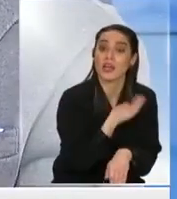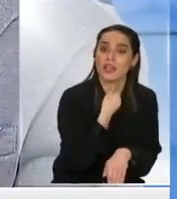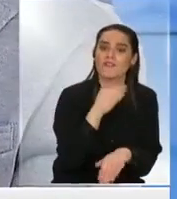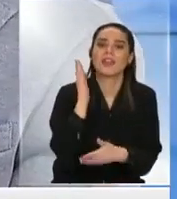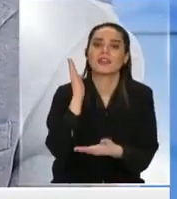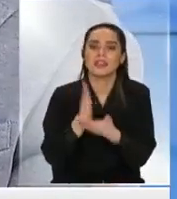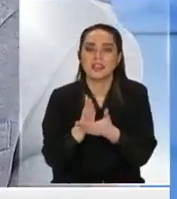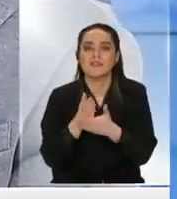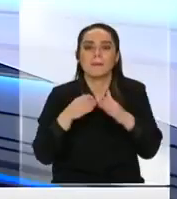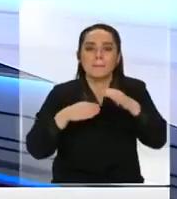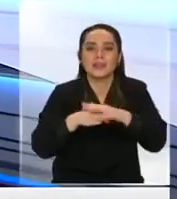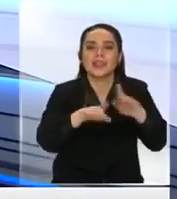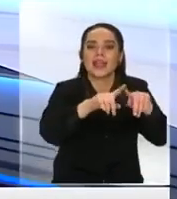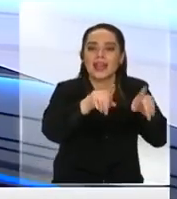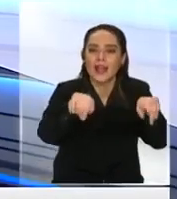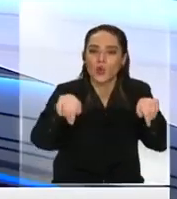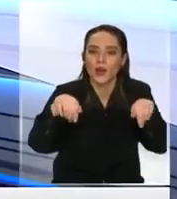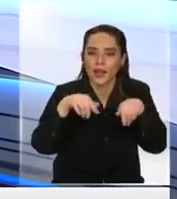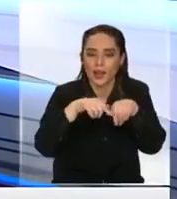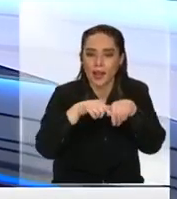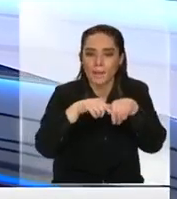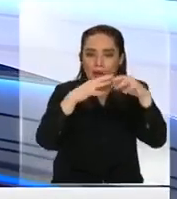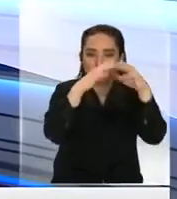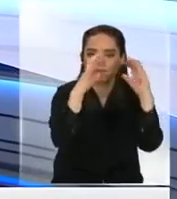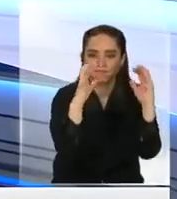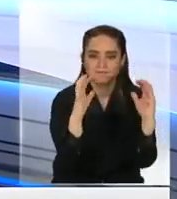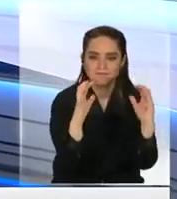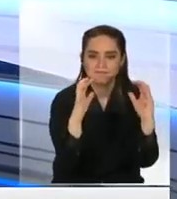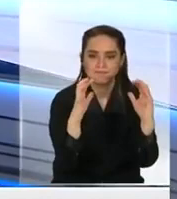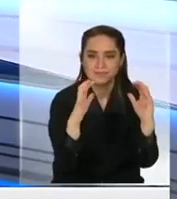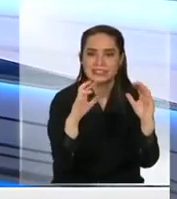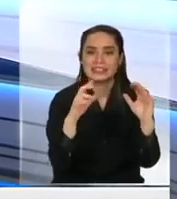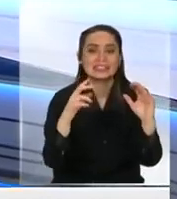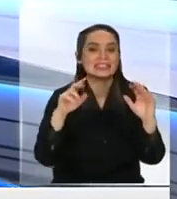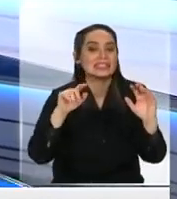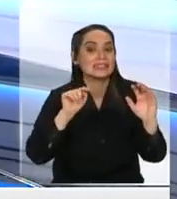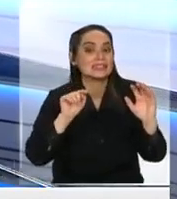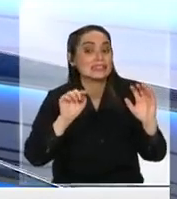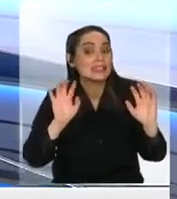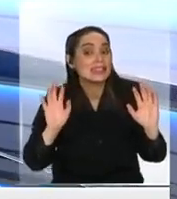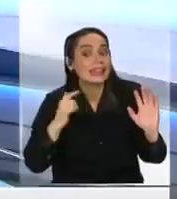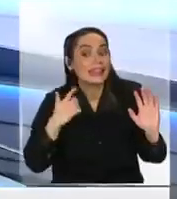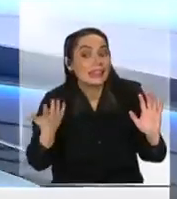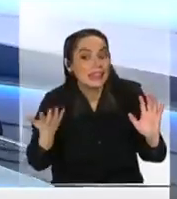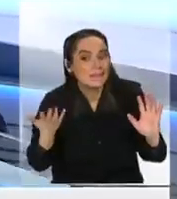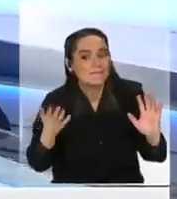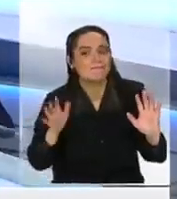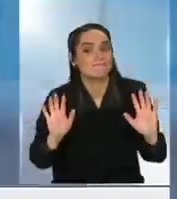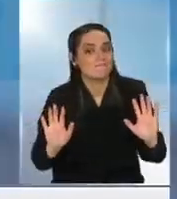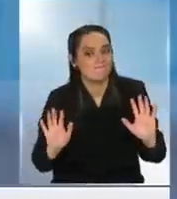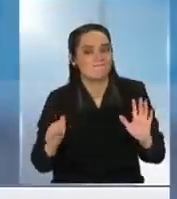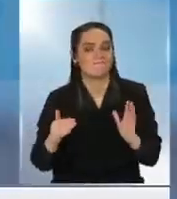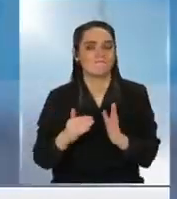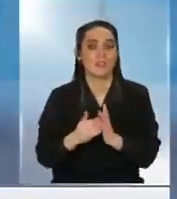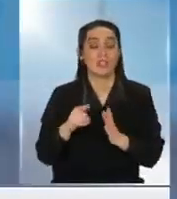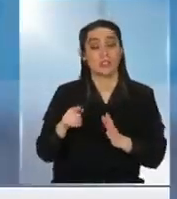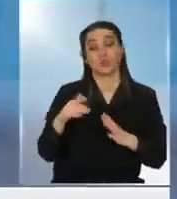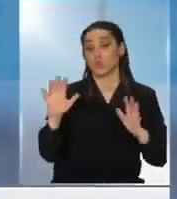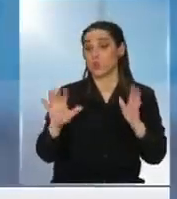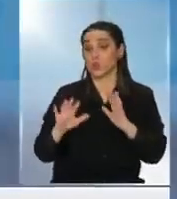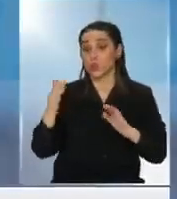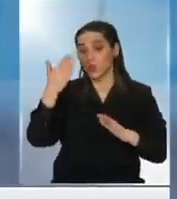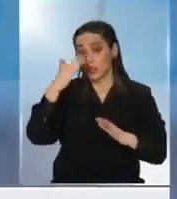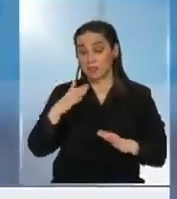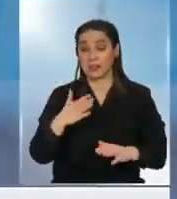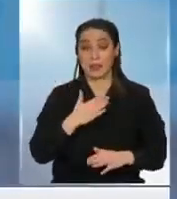odio y la tranquilidad que le puedo dar a la verdadera comunidad judía de Chile es que yo voy a promover la aprobación